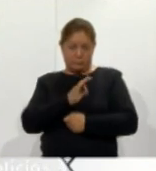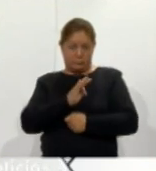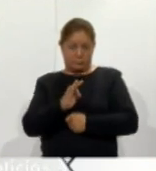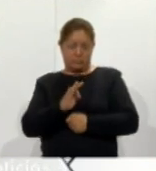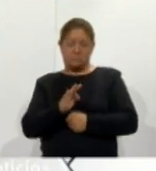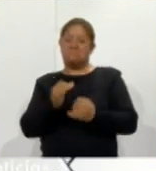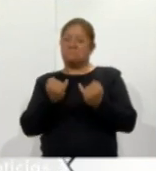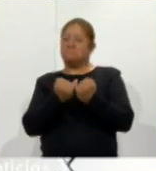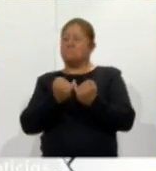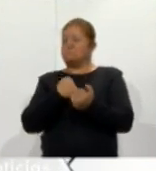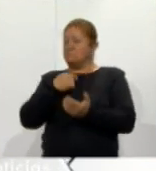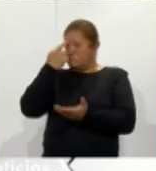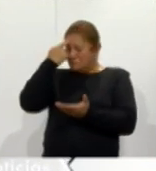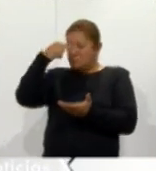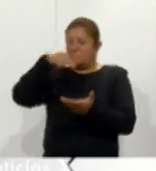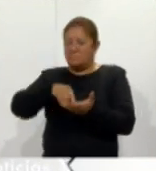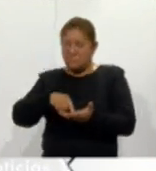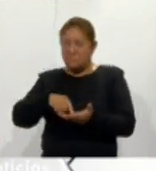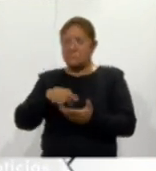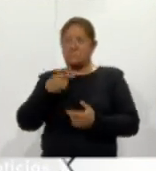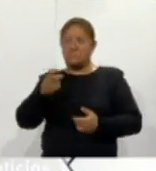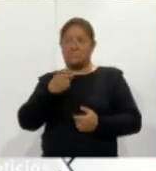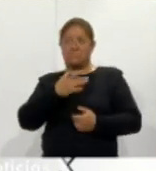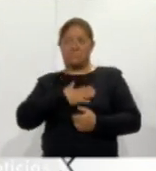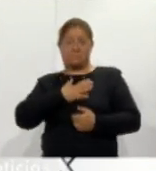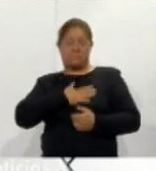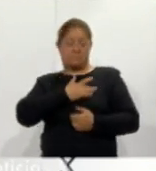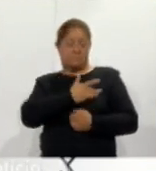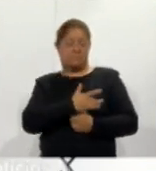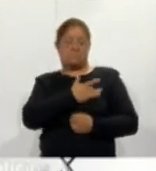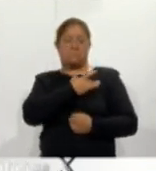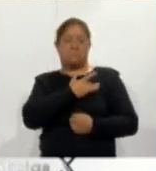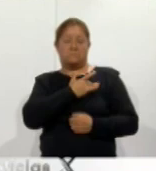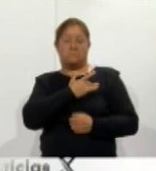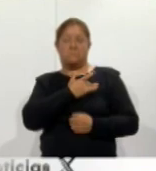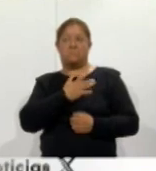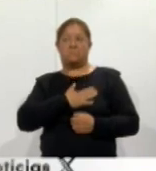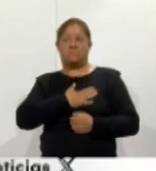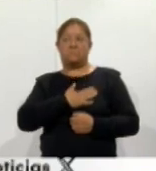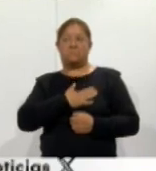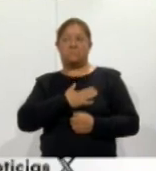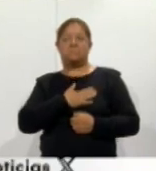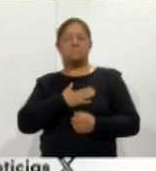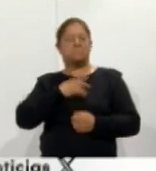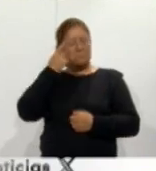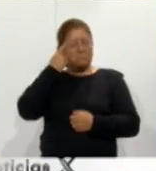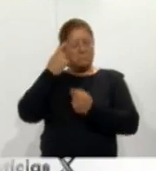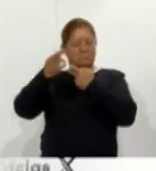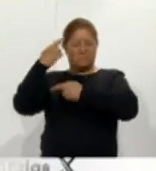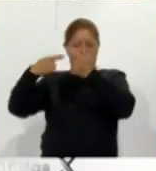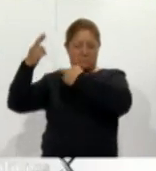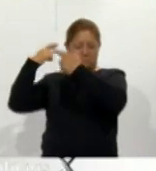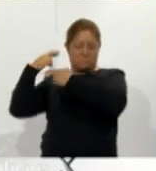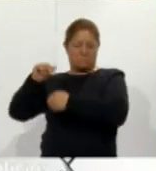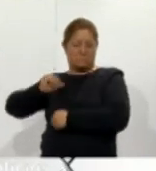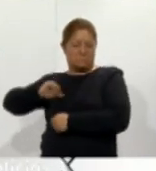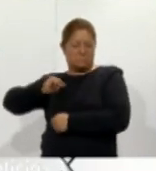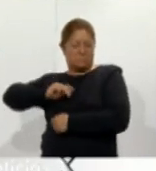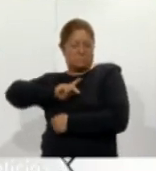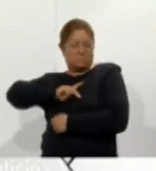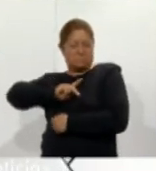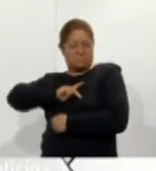algo que me hace a mí en lo personal regresar como a mis antepasados esta parte